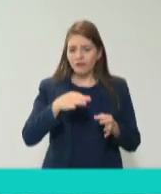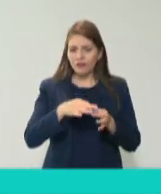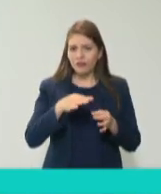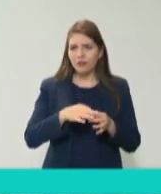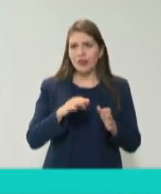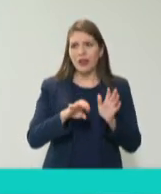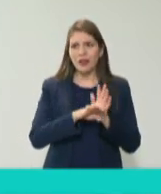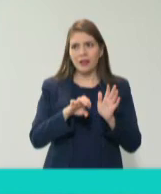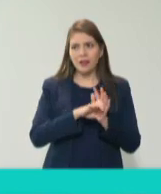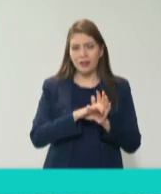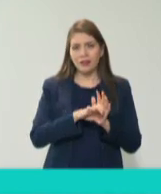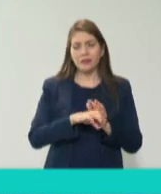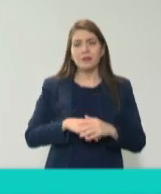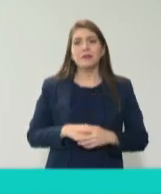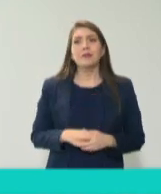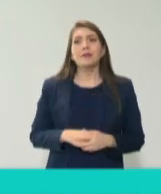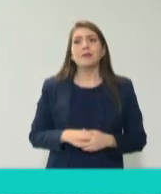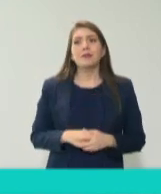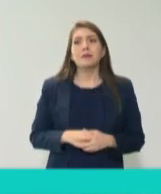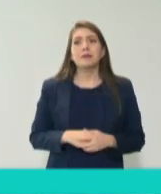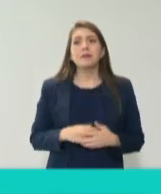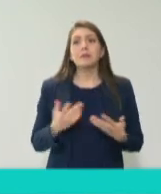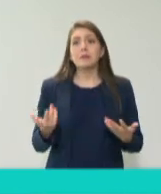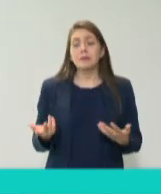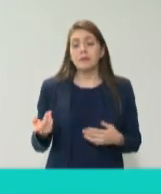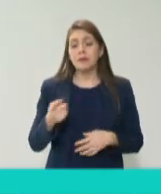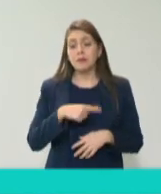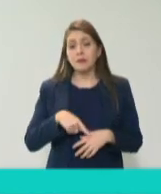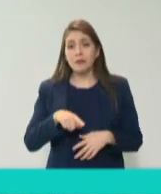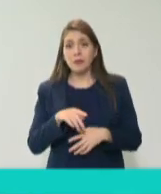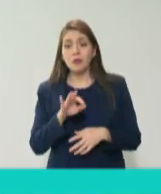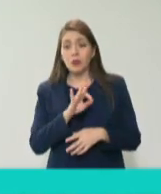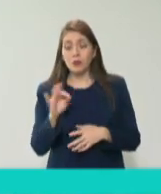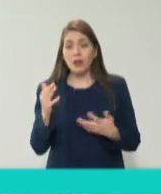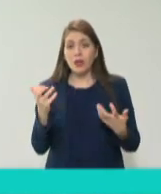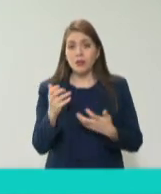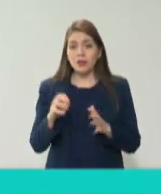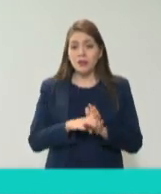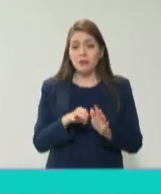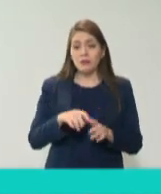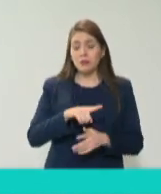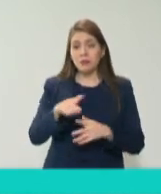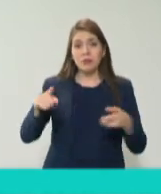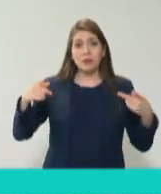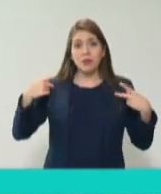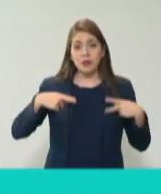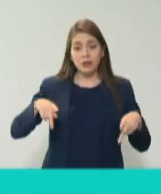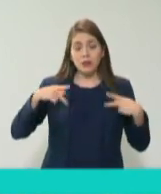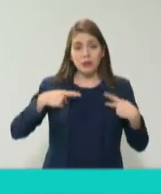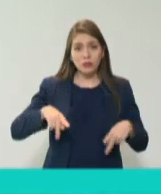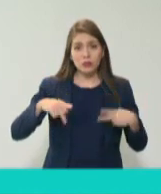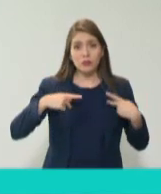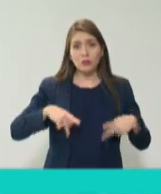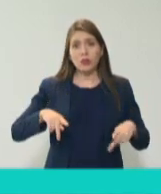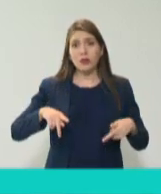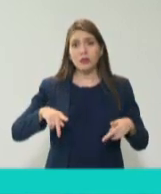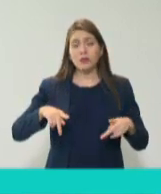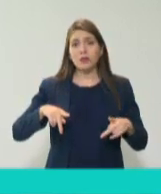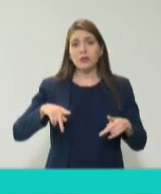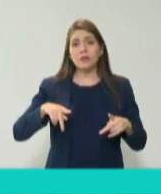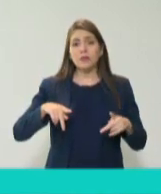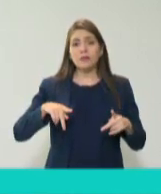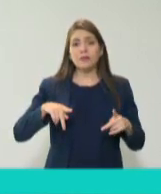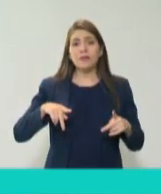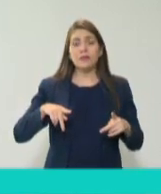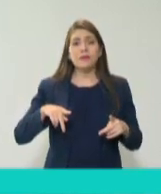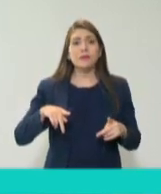creo que si logramos que la ciudadanía, de alguna manera, con esta,